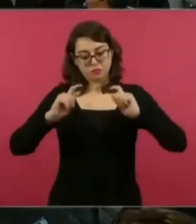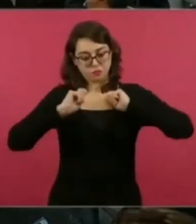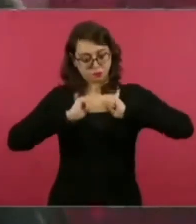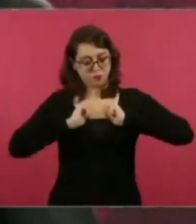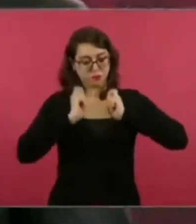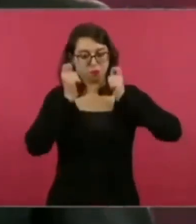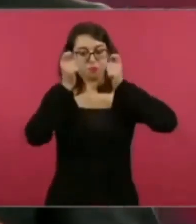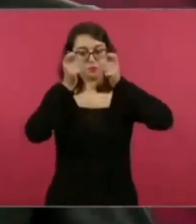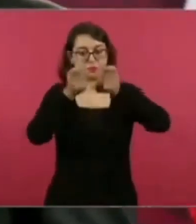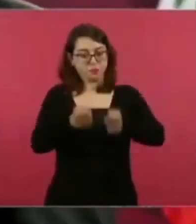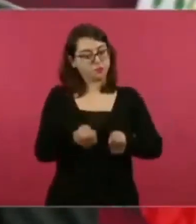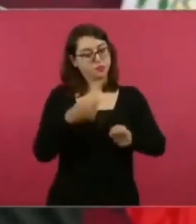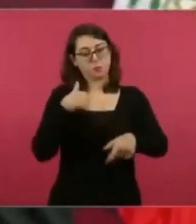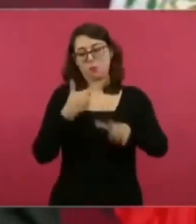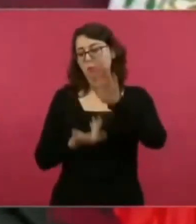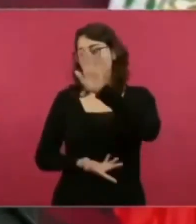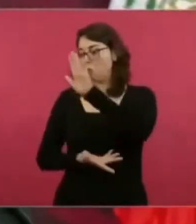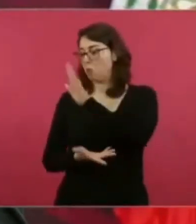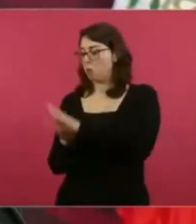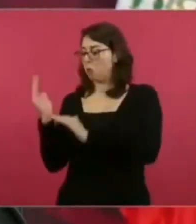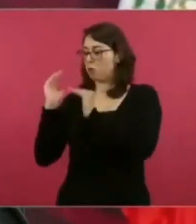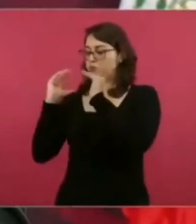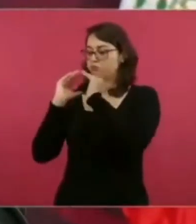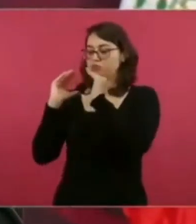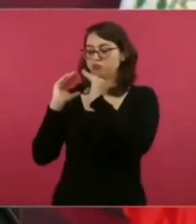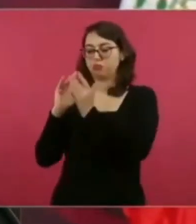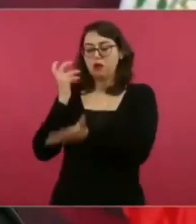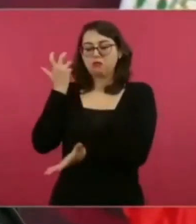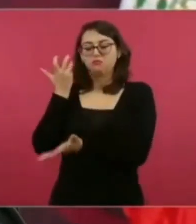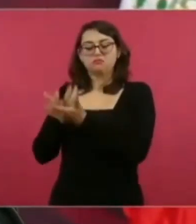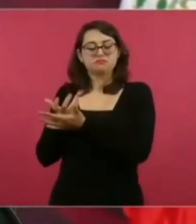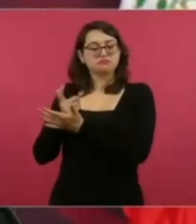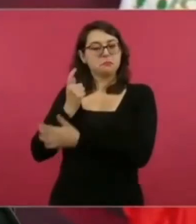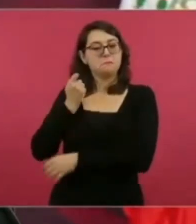y me jubilo